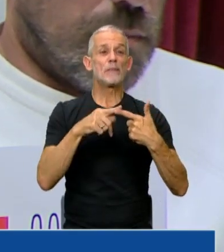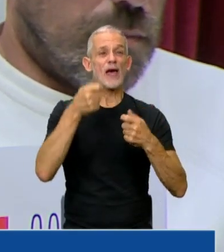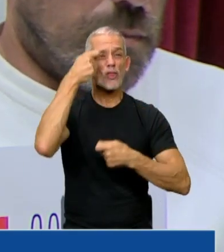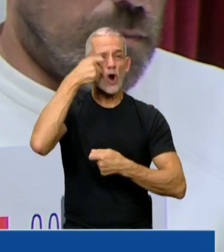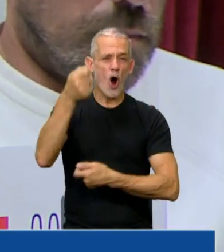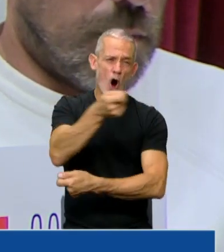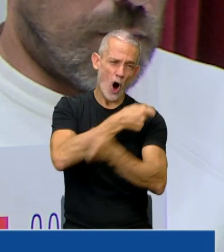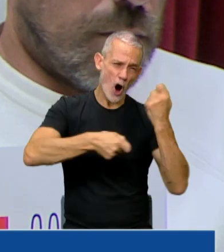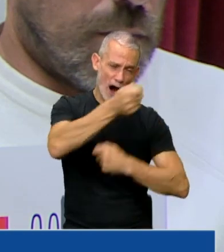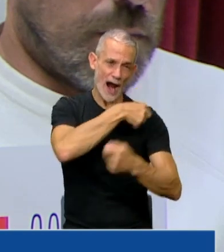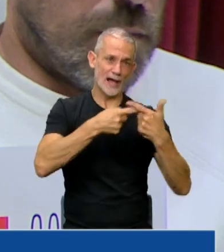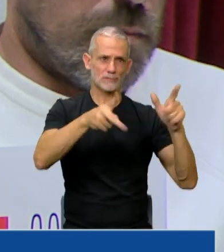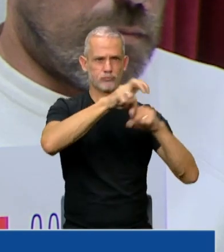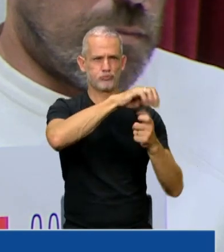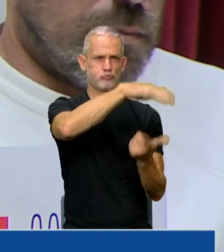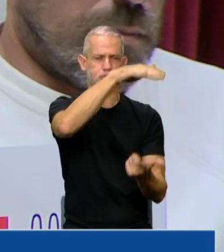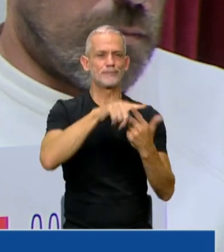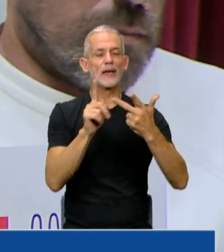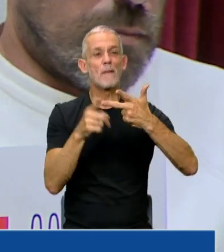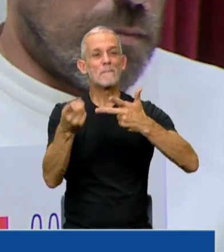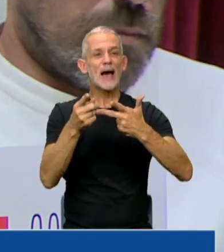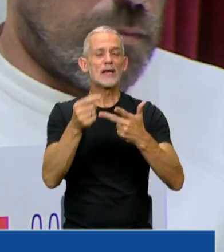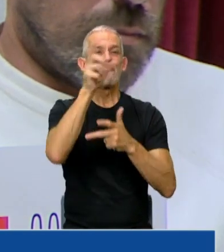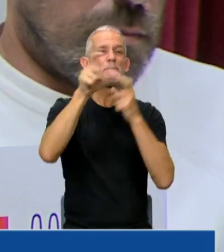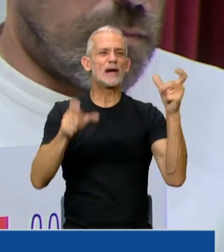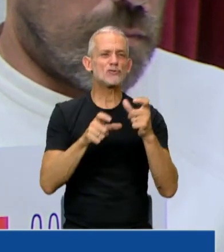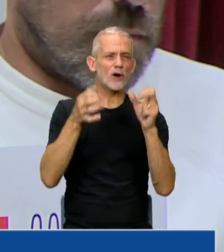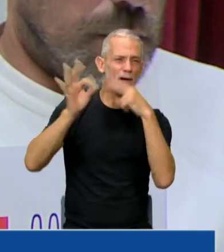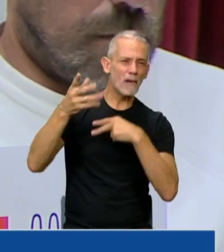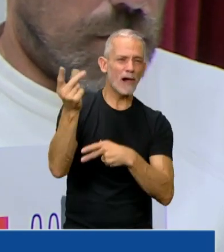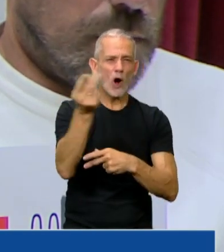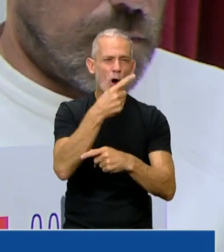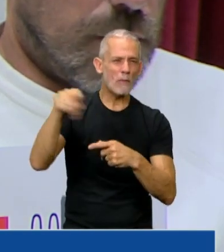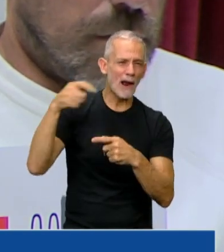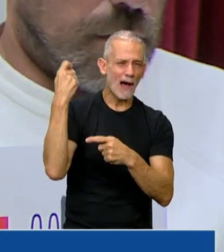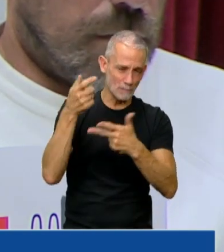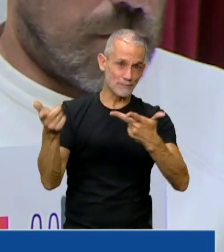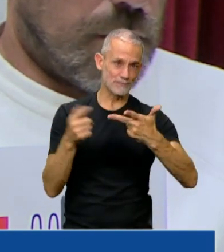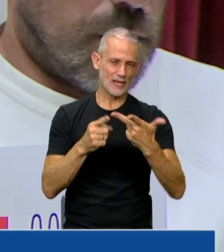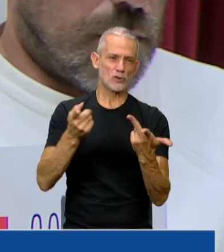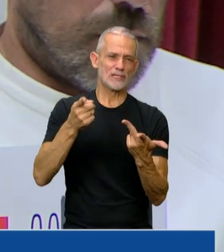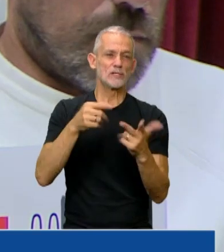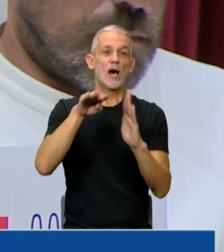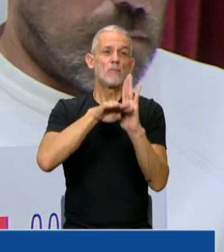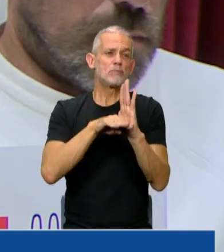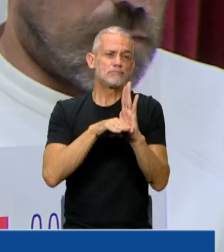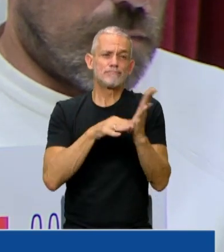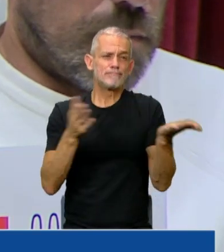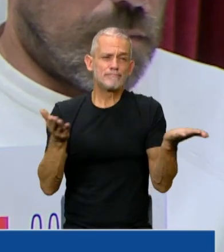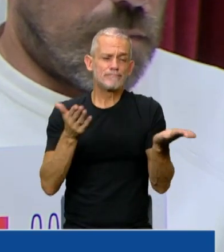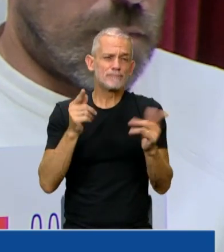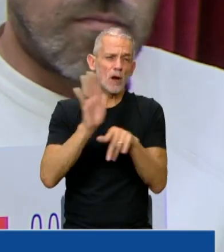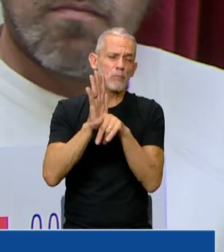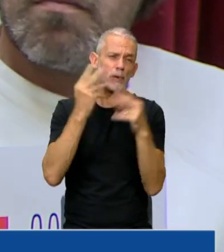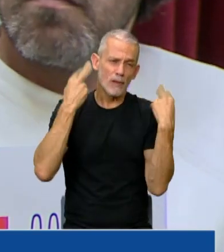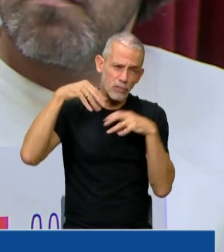tráfico de drogas, como el tráfico de personas. Entonces, estamos frente a una medida verdaderamente colonial